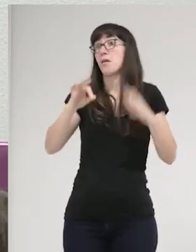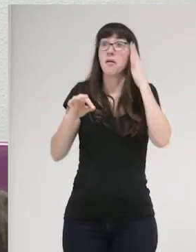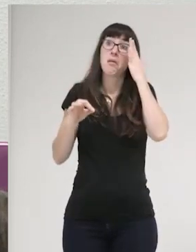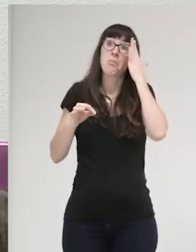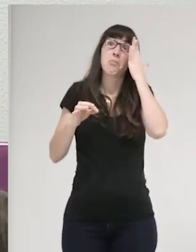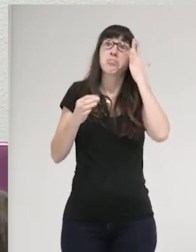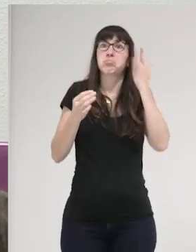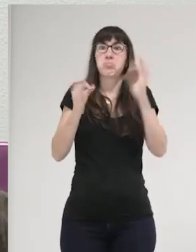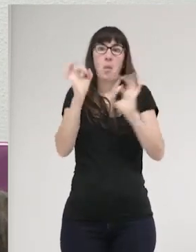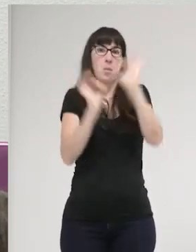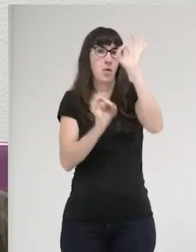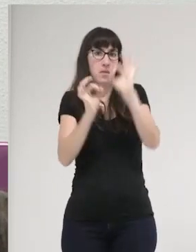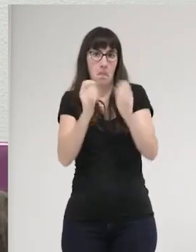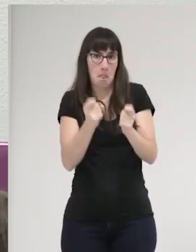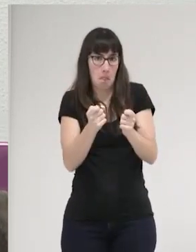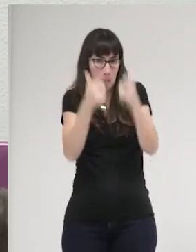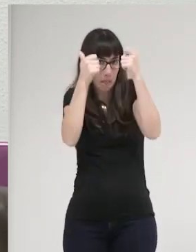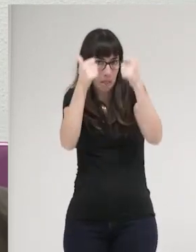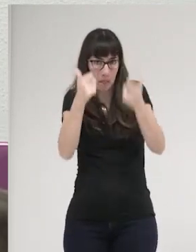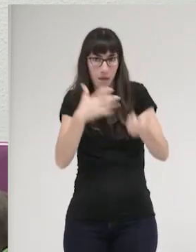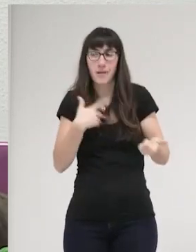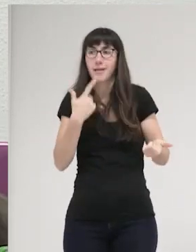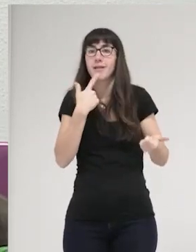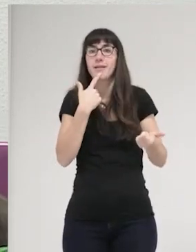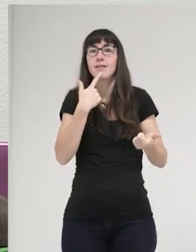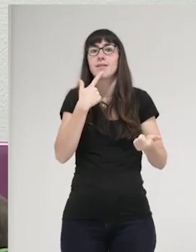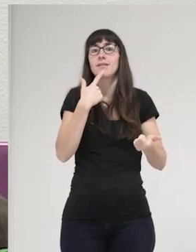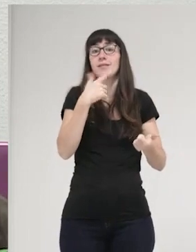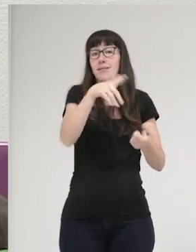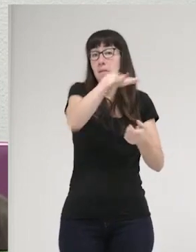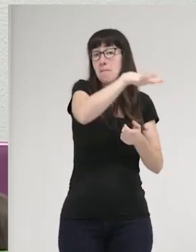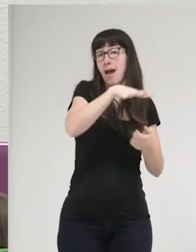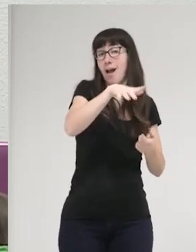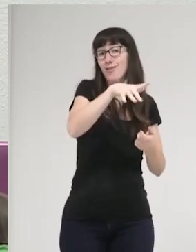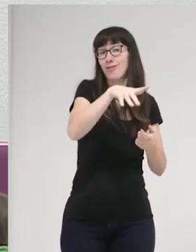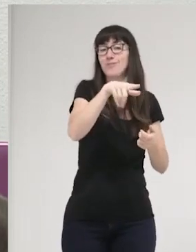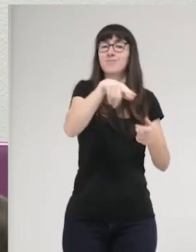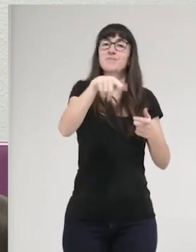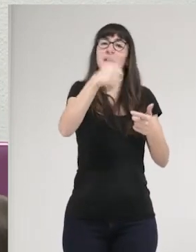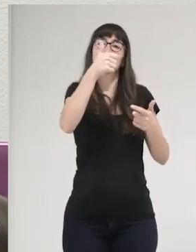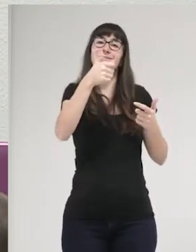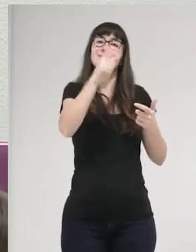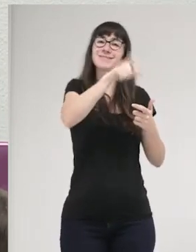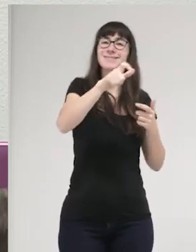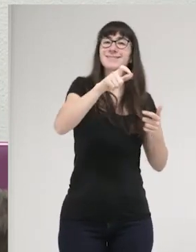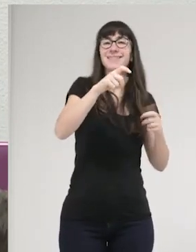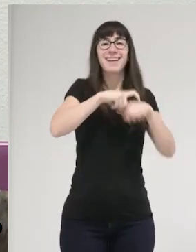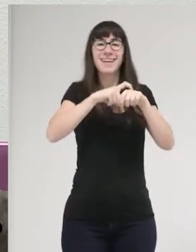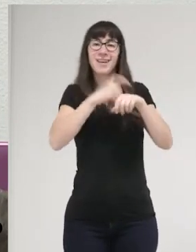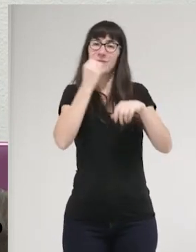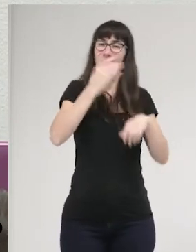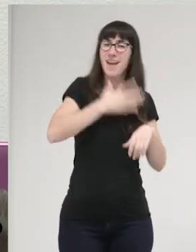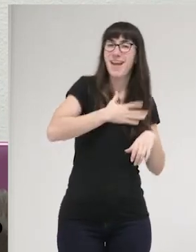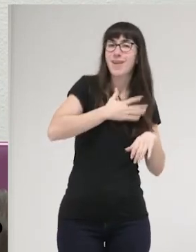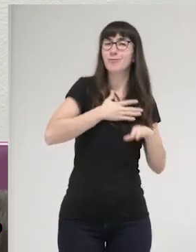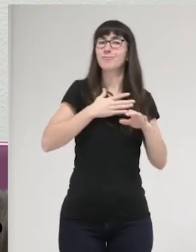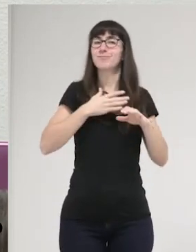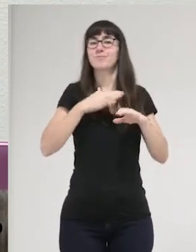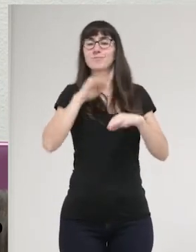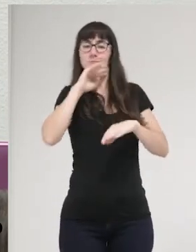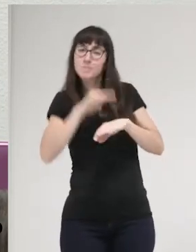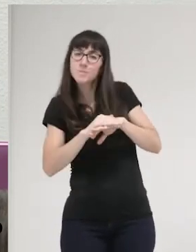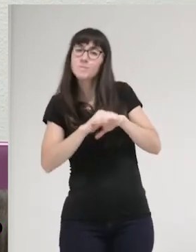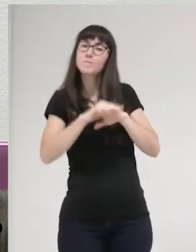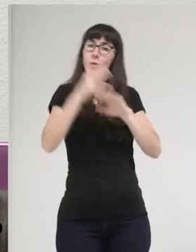porcentaje absolutamente ínfimo. ¿Eso quiere decir que en Sarria-Sant-Garbasi la gente es más maja, más buena y más civilizada? Bueno, no lo sé,